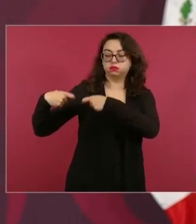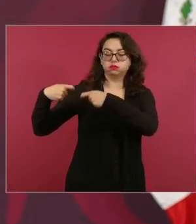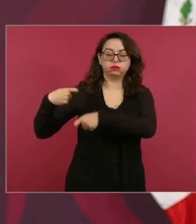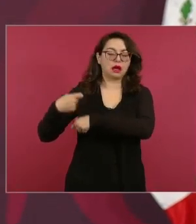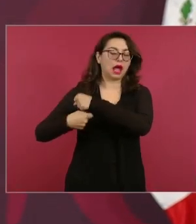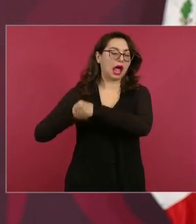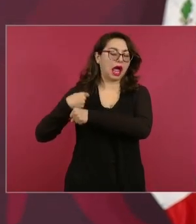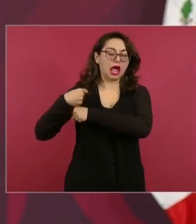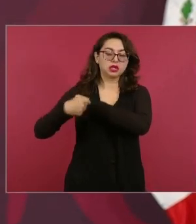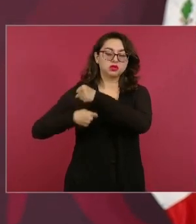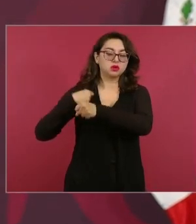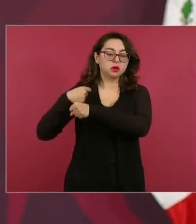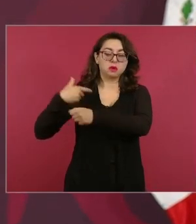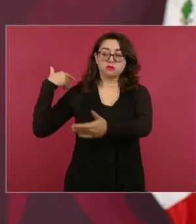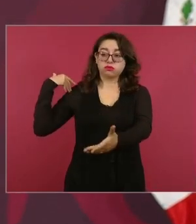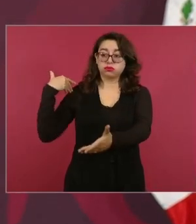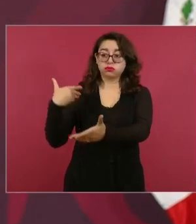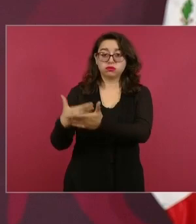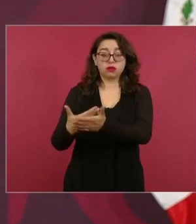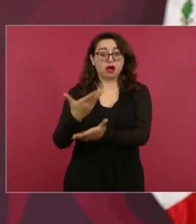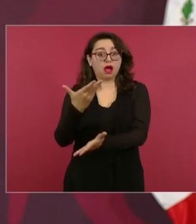esas ceremonias.